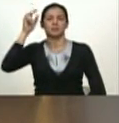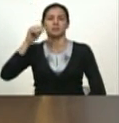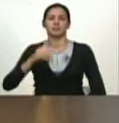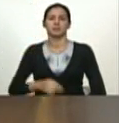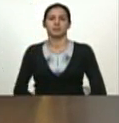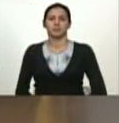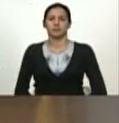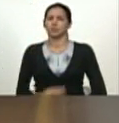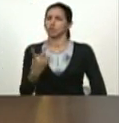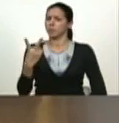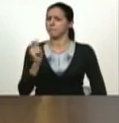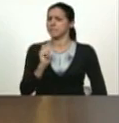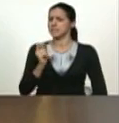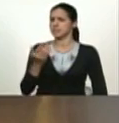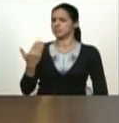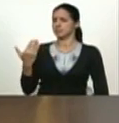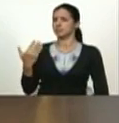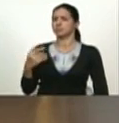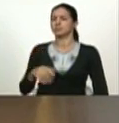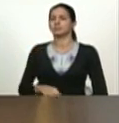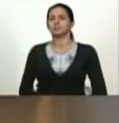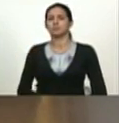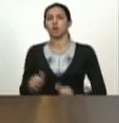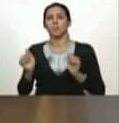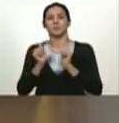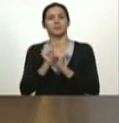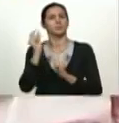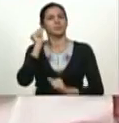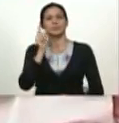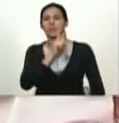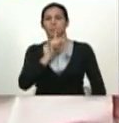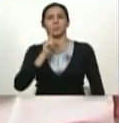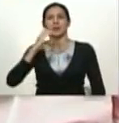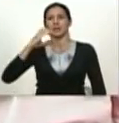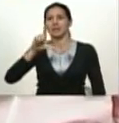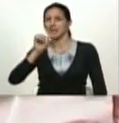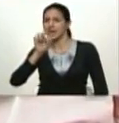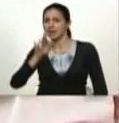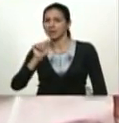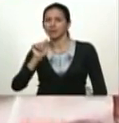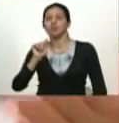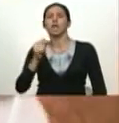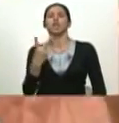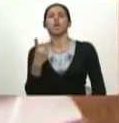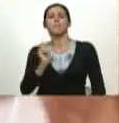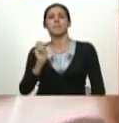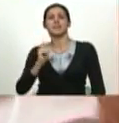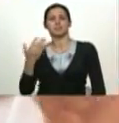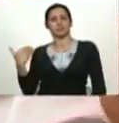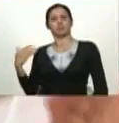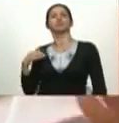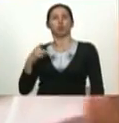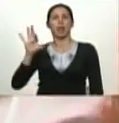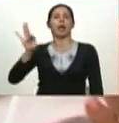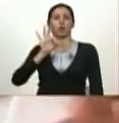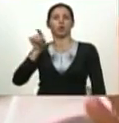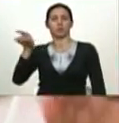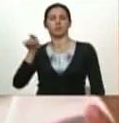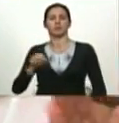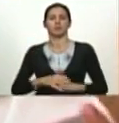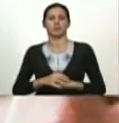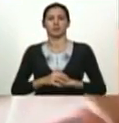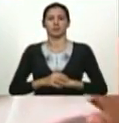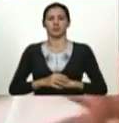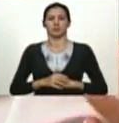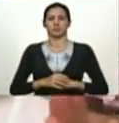hace dos meses apenas a nuestra compañera Clara Vidal ministra del poder popular para los pueblos indígenas